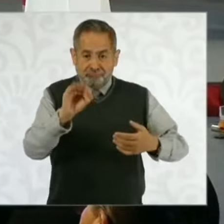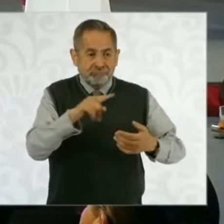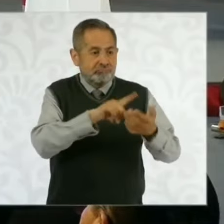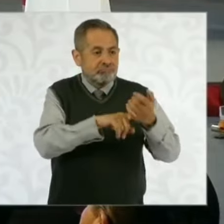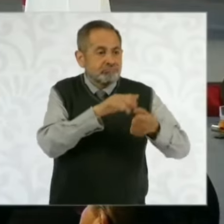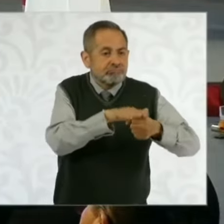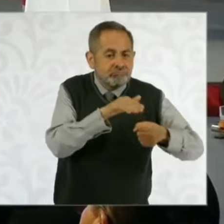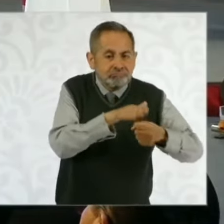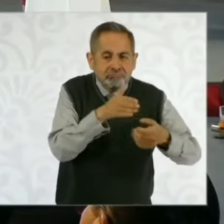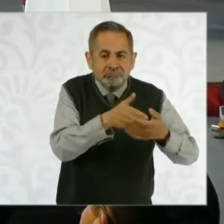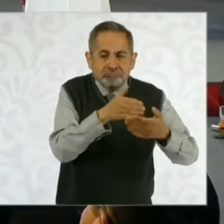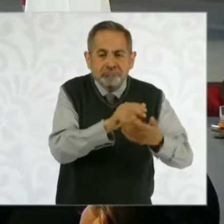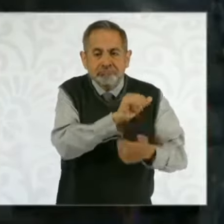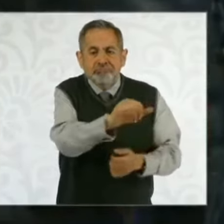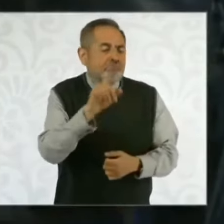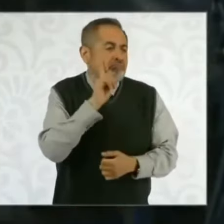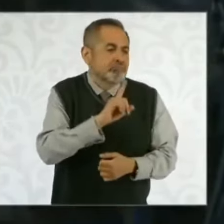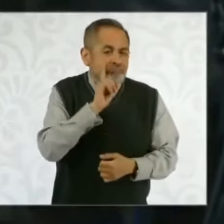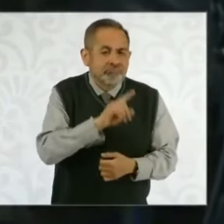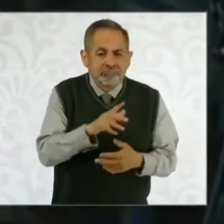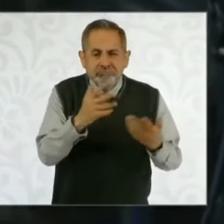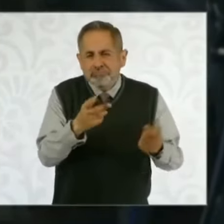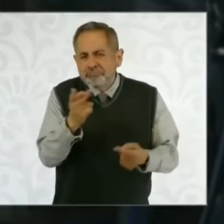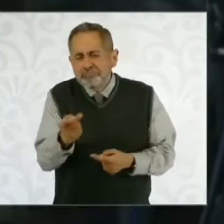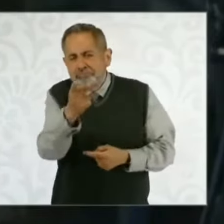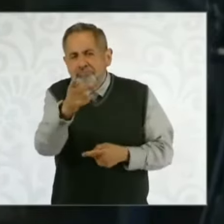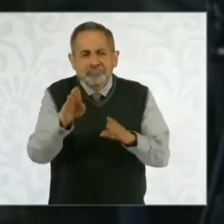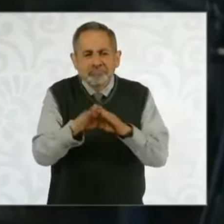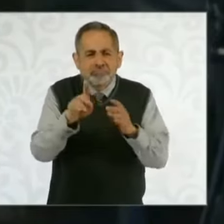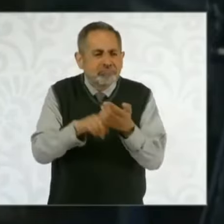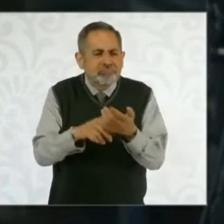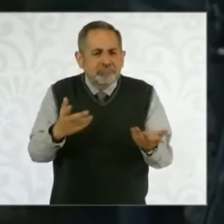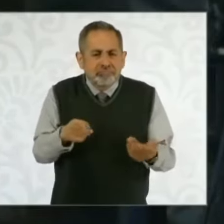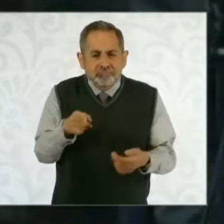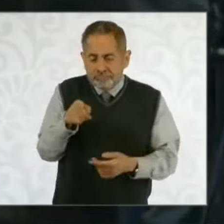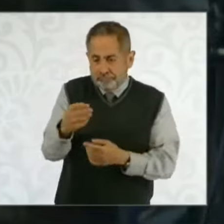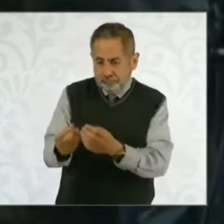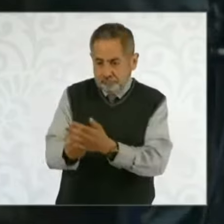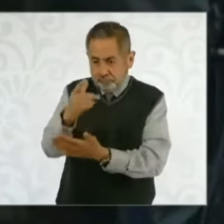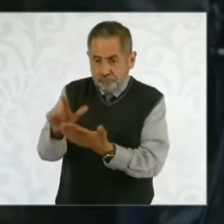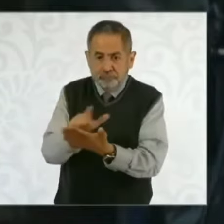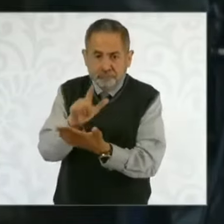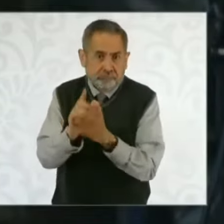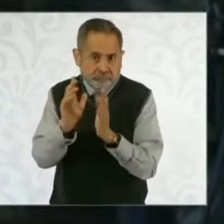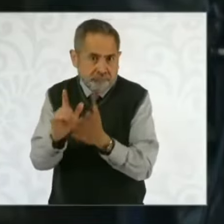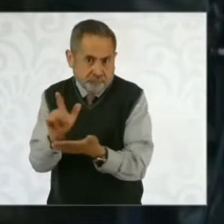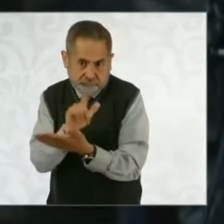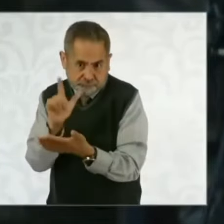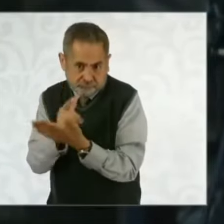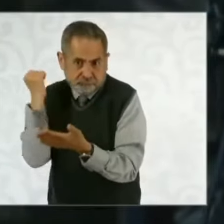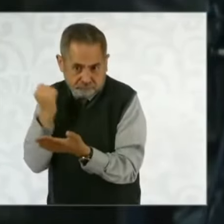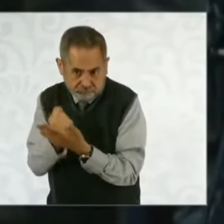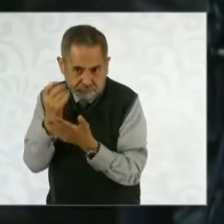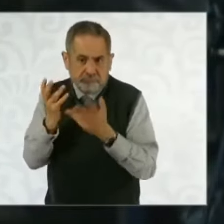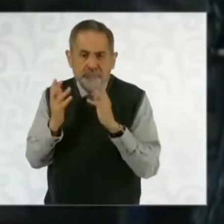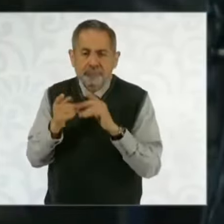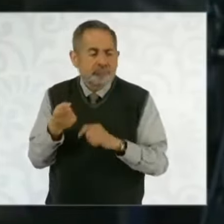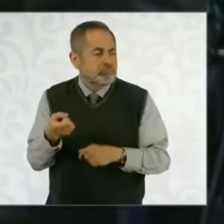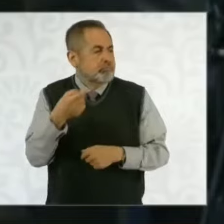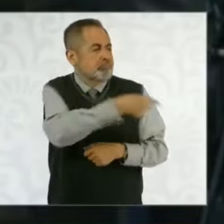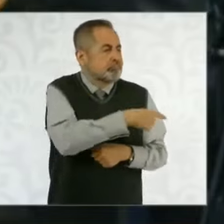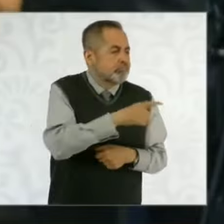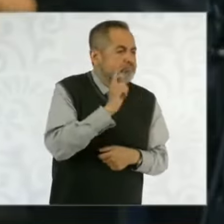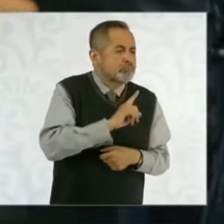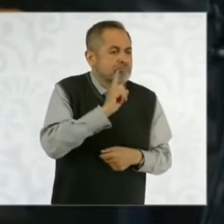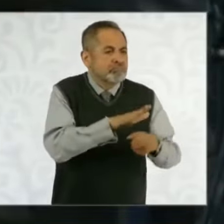Acoso hacia las mujeres, preguntarle en qué va a beneficiar esta ley, porque ya es ley judicial, a las mujeres que sufren